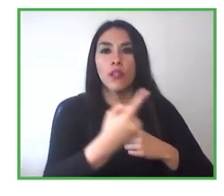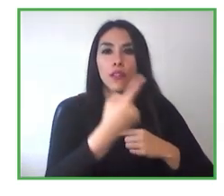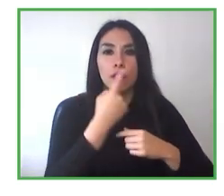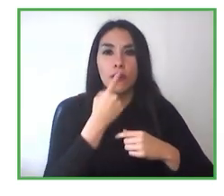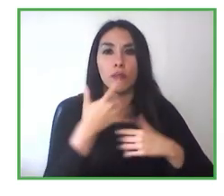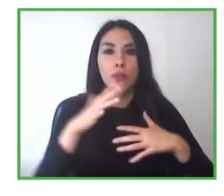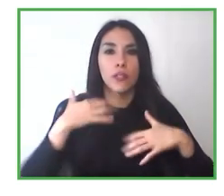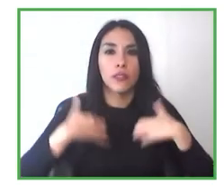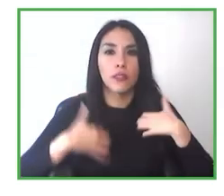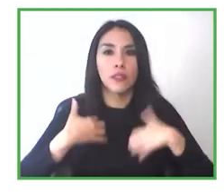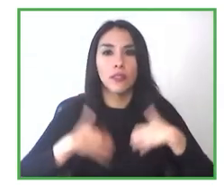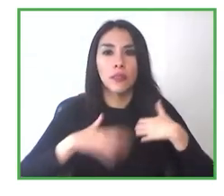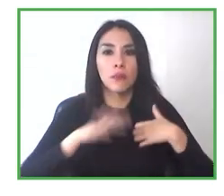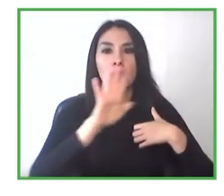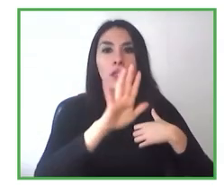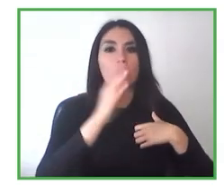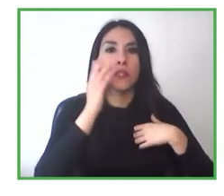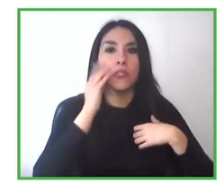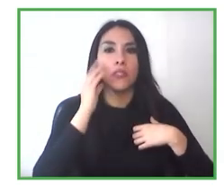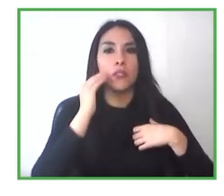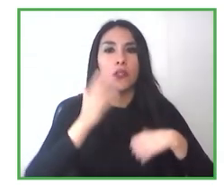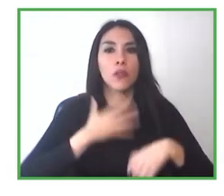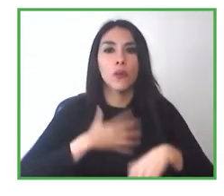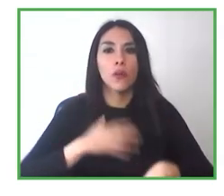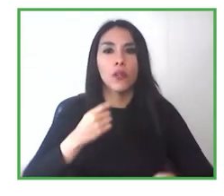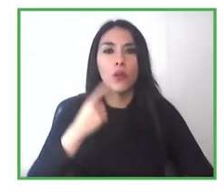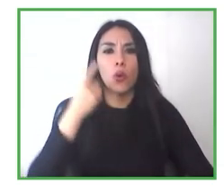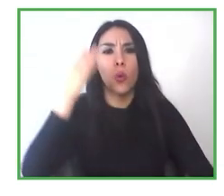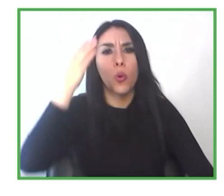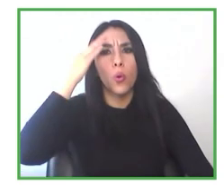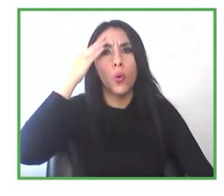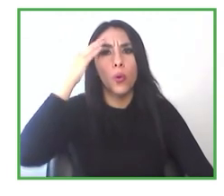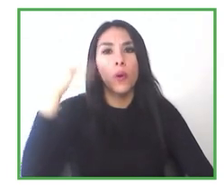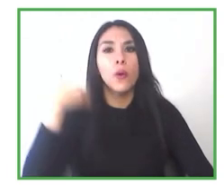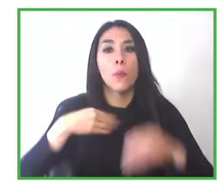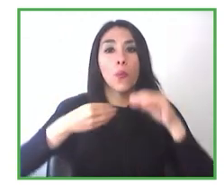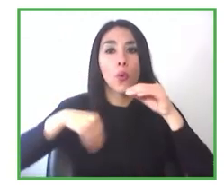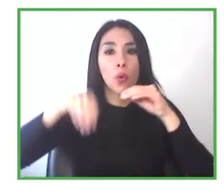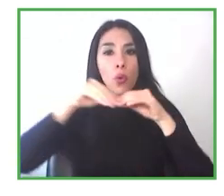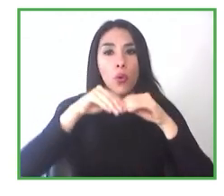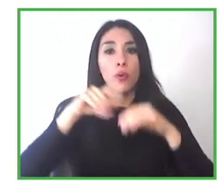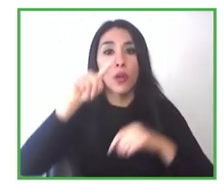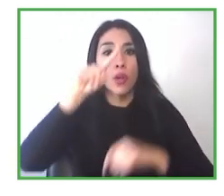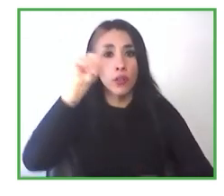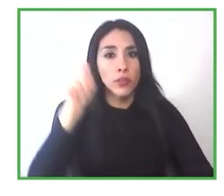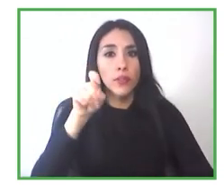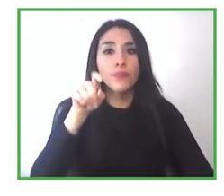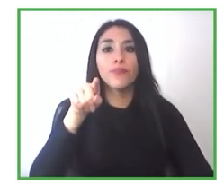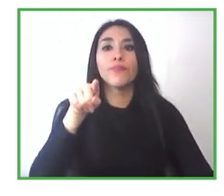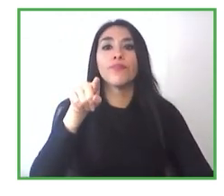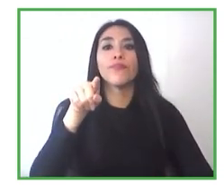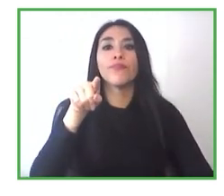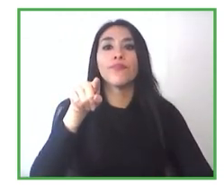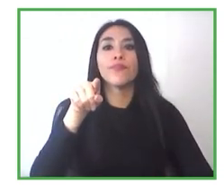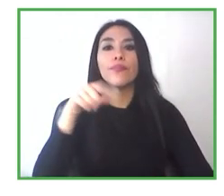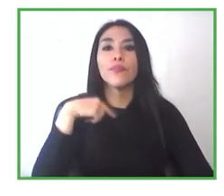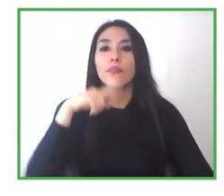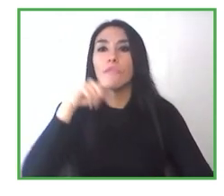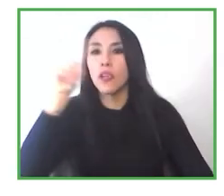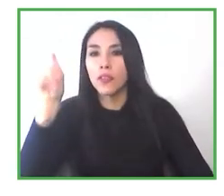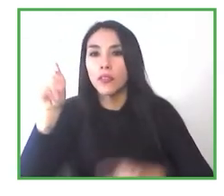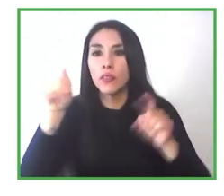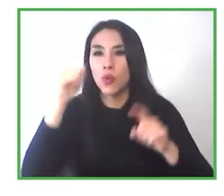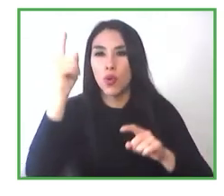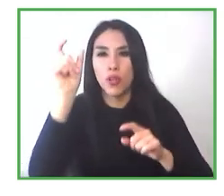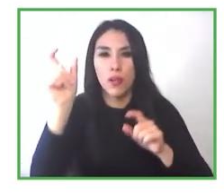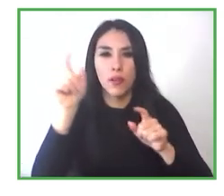preguntarle a Solange, a Cecilia, que nos cuente cómo es el proceso de seguimiento que realizan ustedes con los